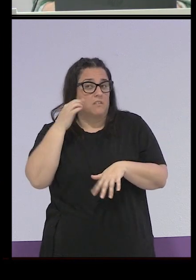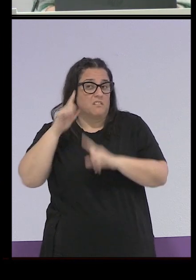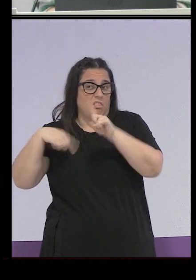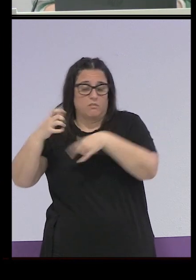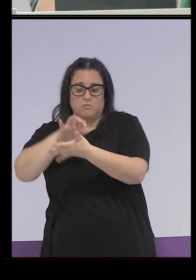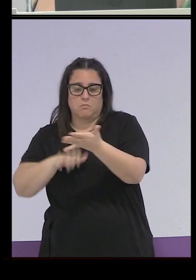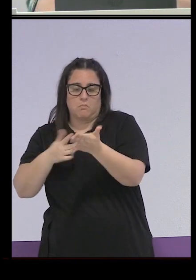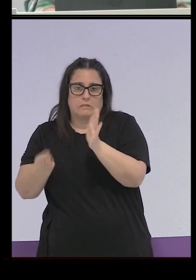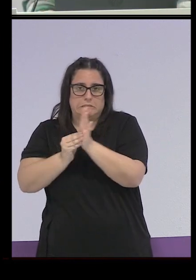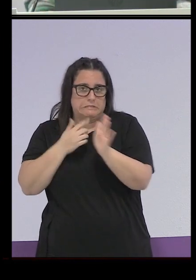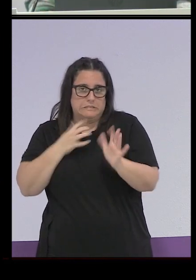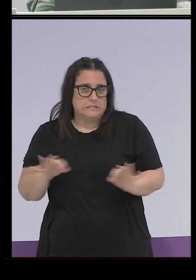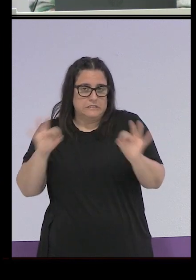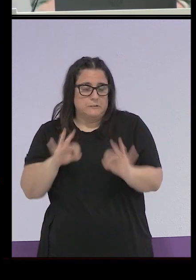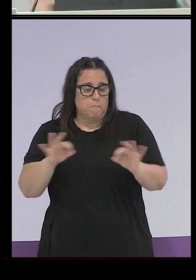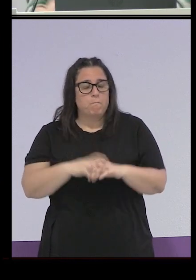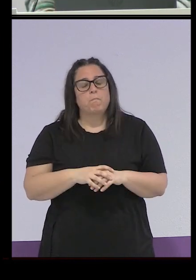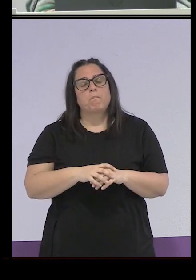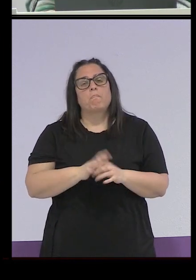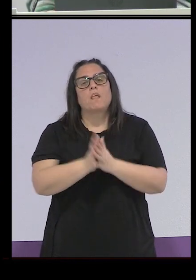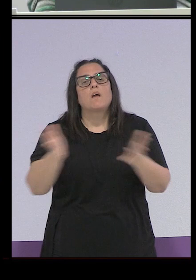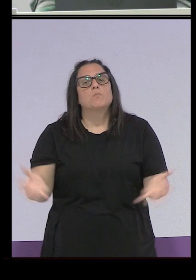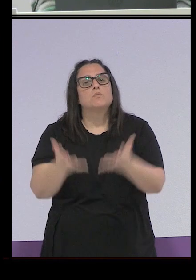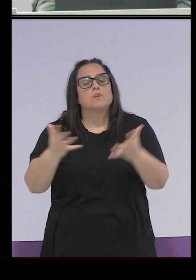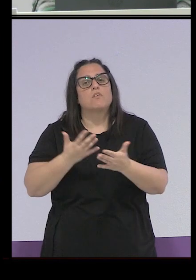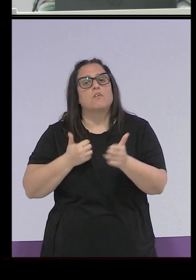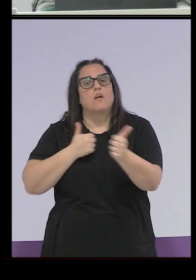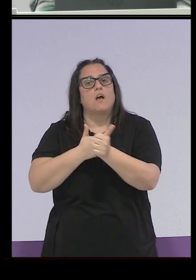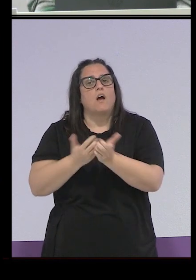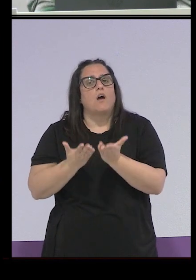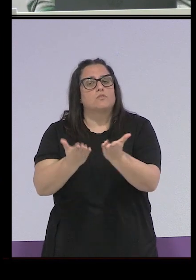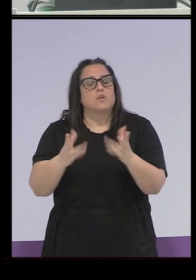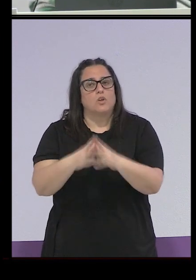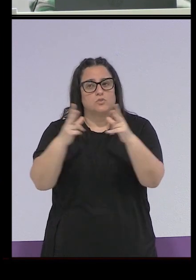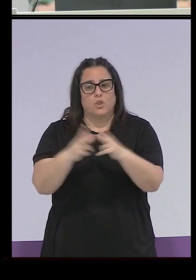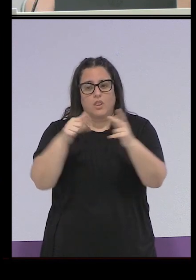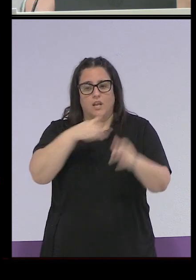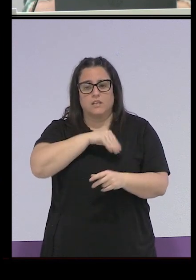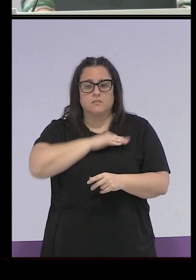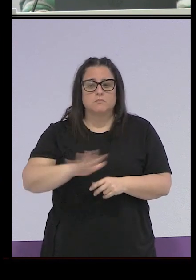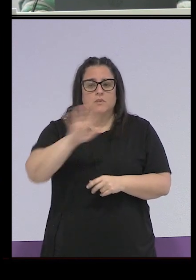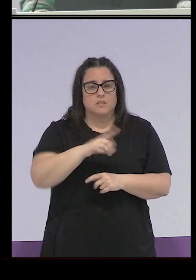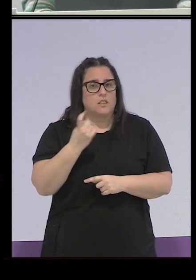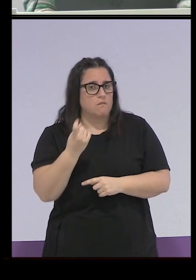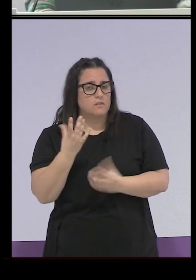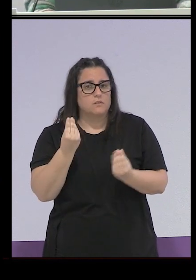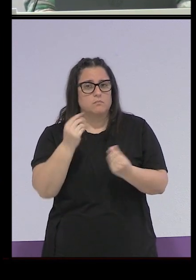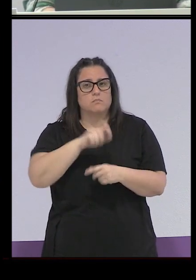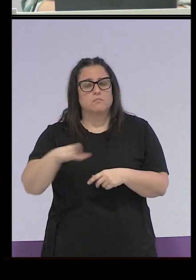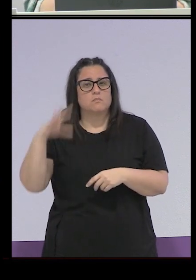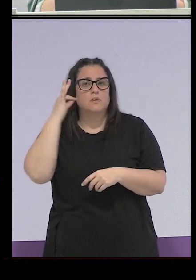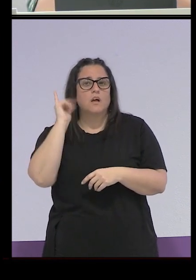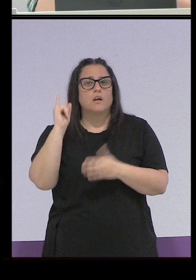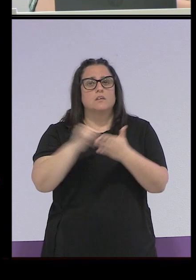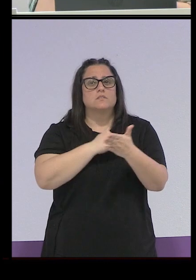contarnos, ¿no?, impulsaron el auxilio social, que fue obligatorio para muchas mujeres en el Estado español, consiguieron que las asignaturas